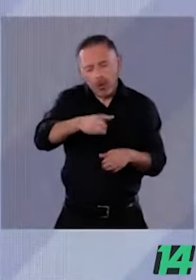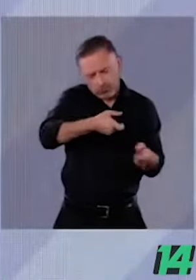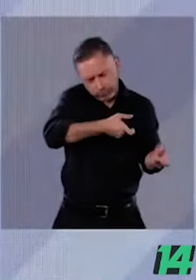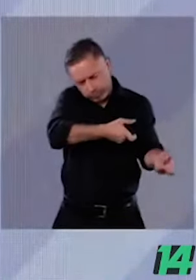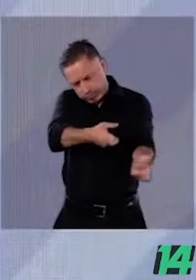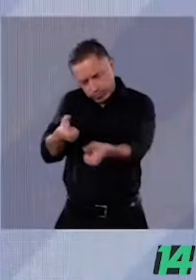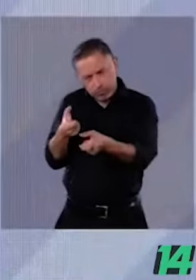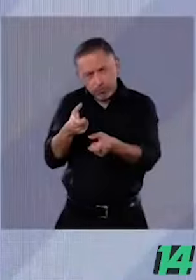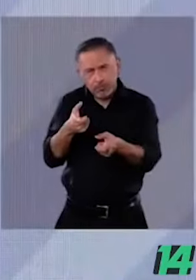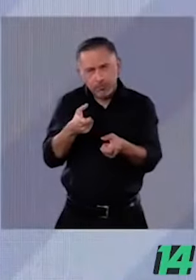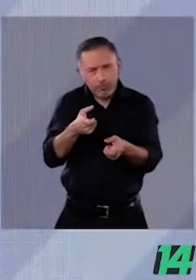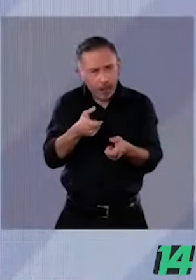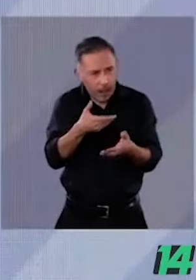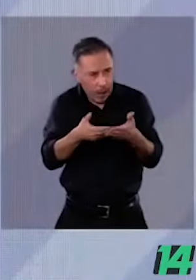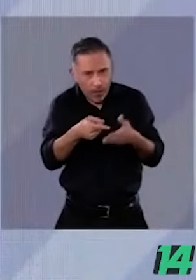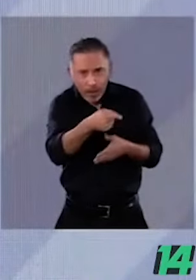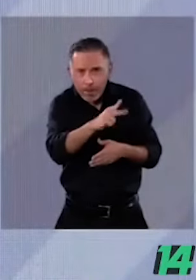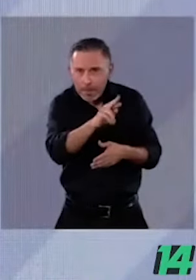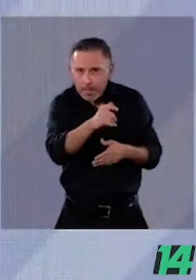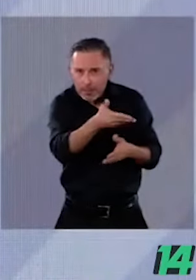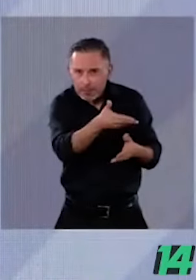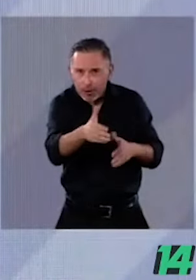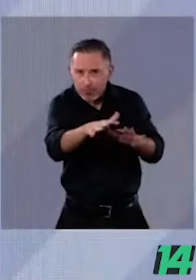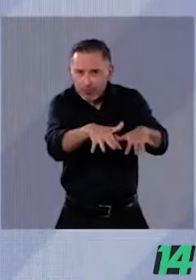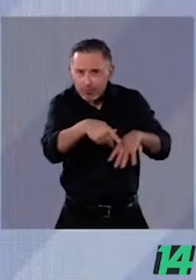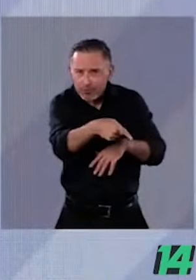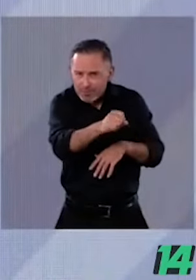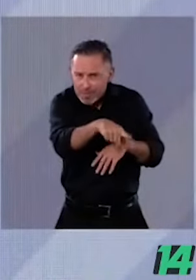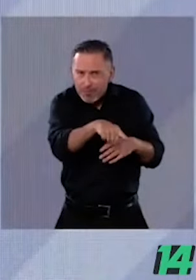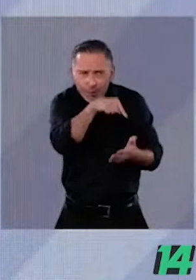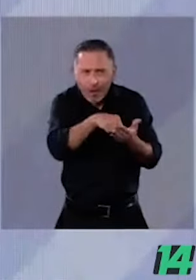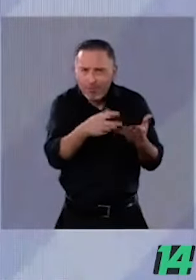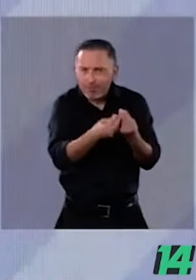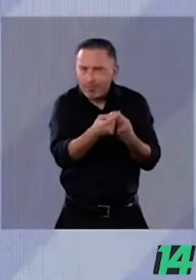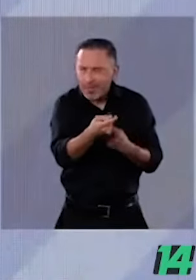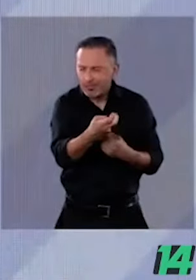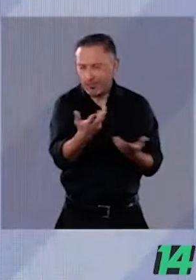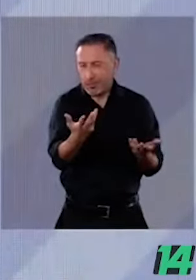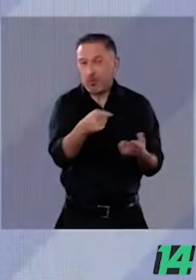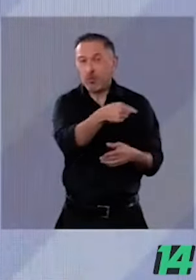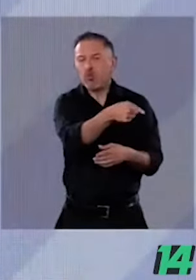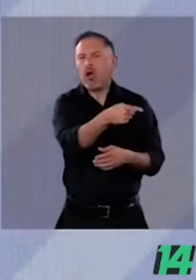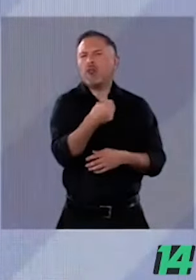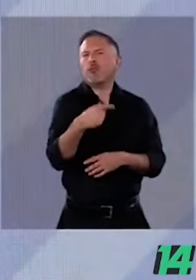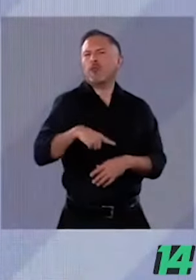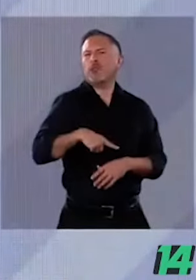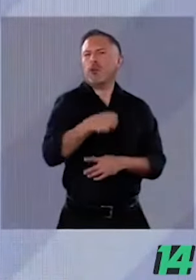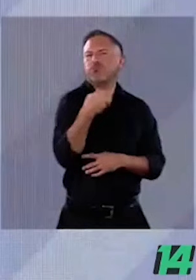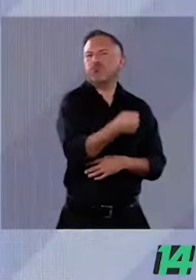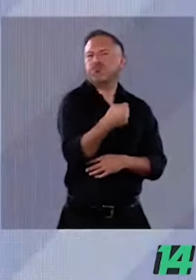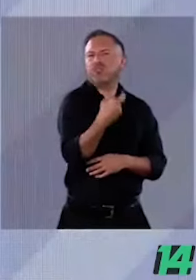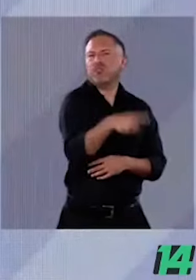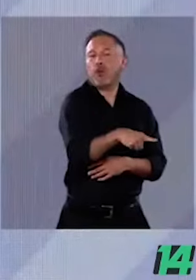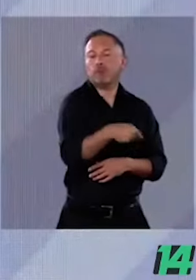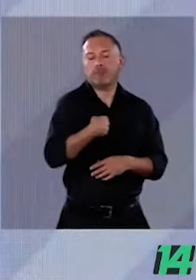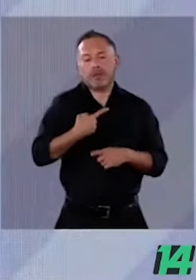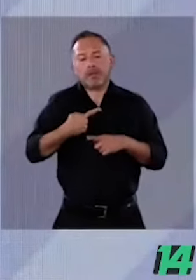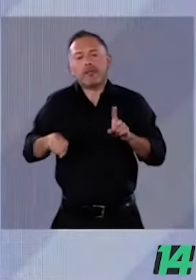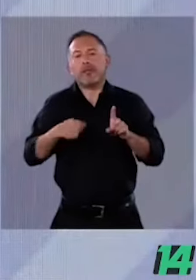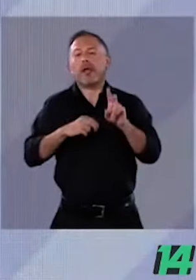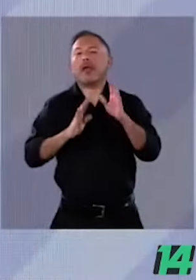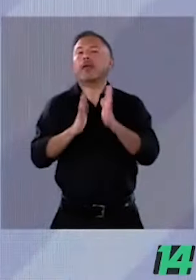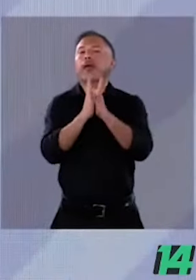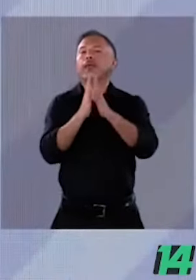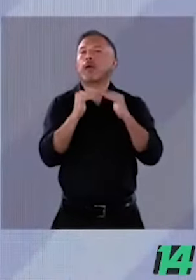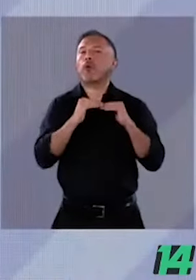corrupción. Nosotros somos la honestidad. Ellos son el autoritarismo. Nosotros somos la democracia. Ellos son la represión.